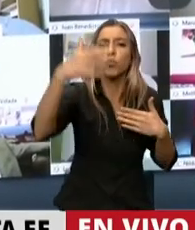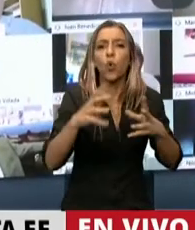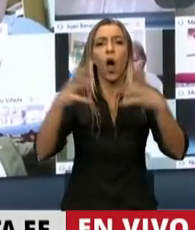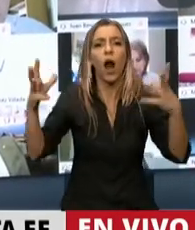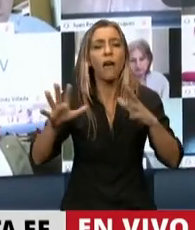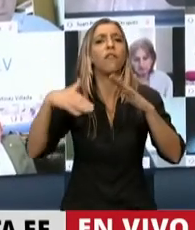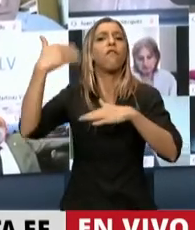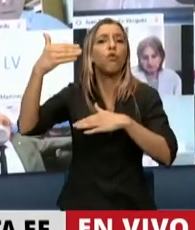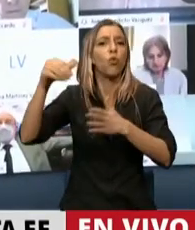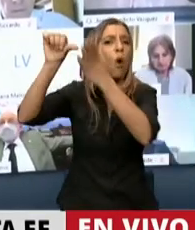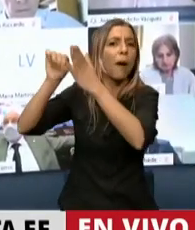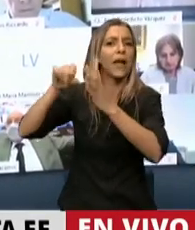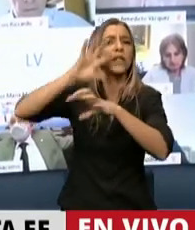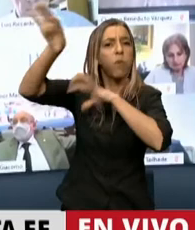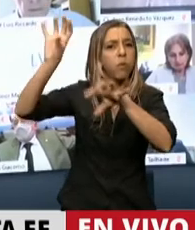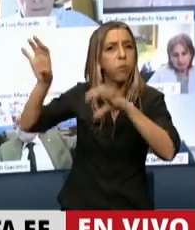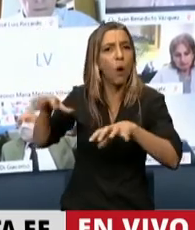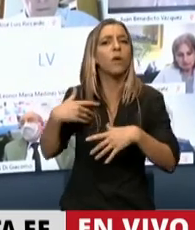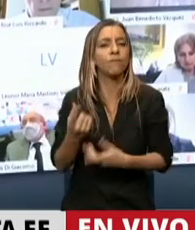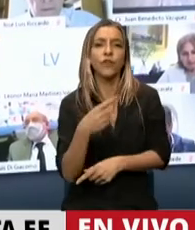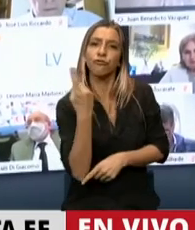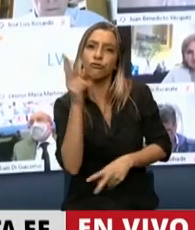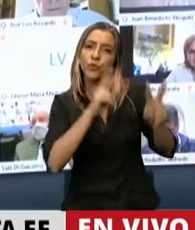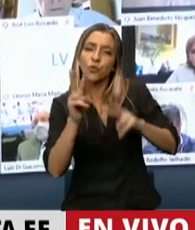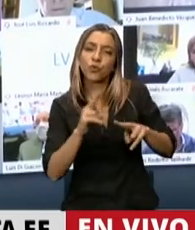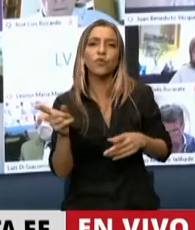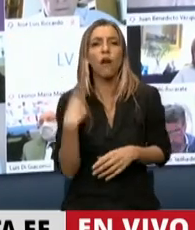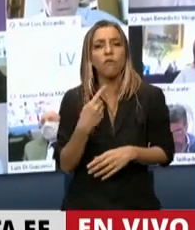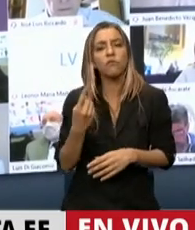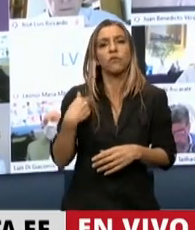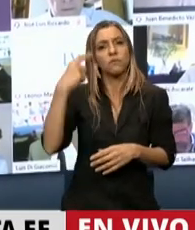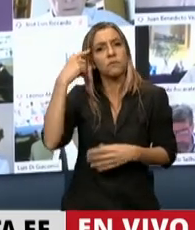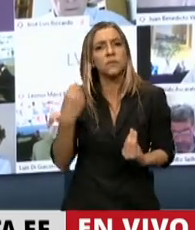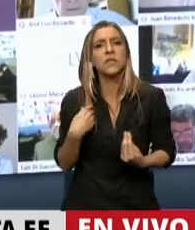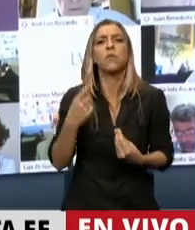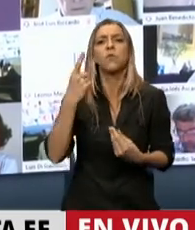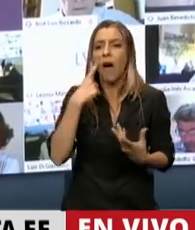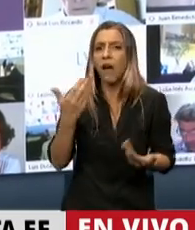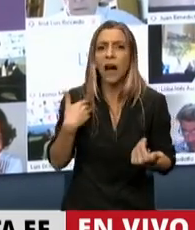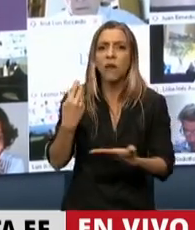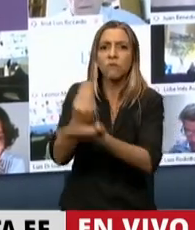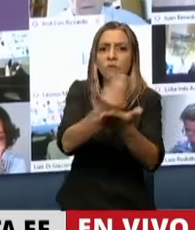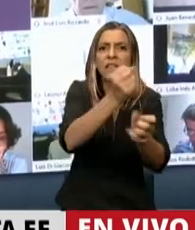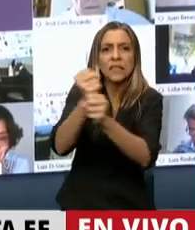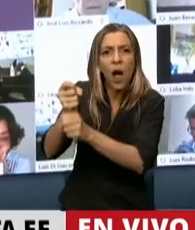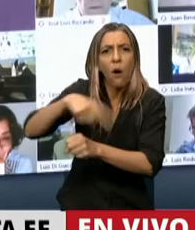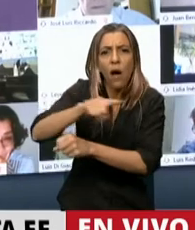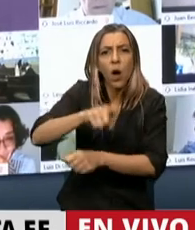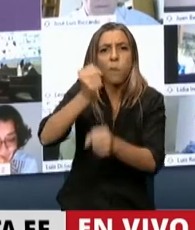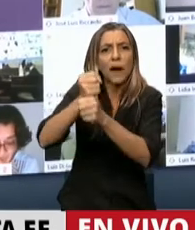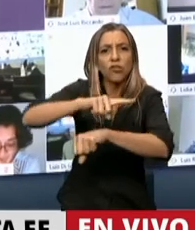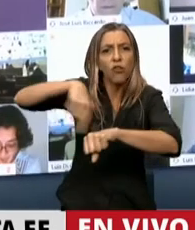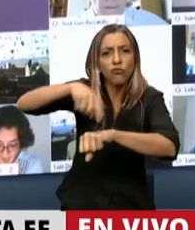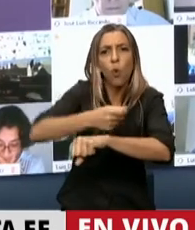falsa. Lo que debemos cuestionar es la moralidad o la inmoralidad, si explotan o no los trabajadores, si pagan o no impuestos, si